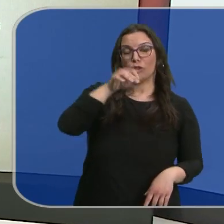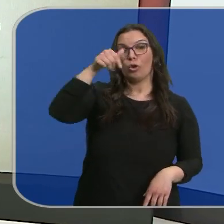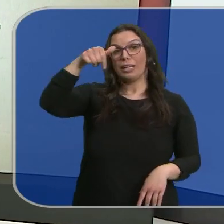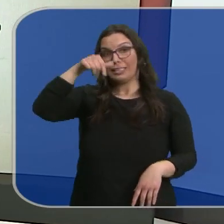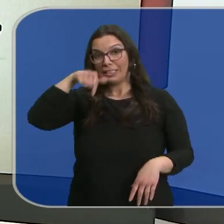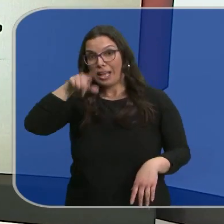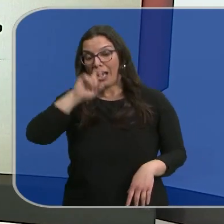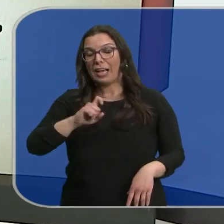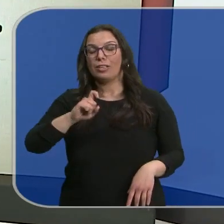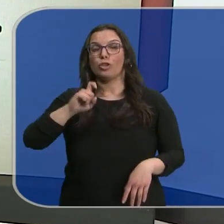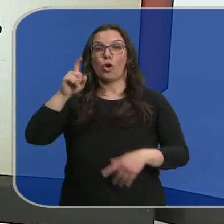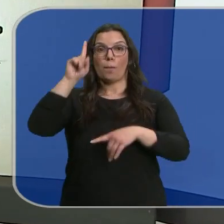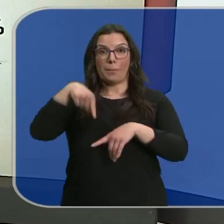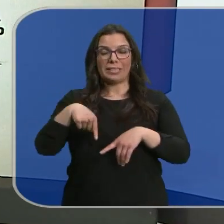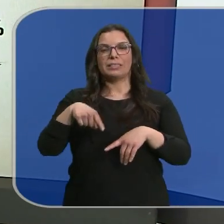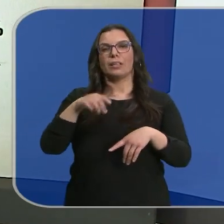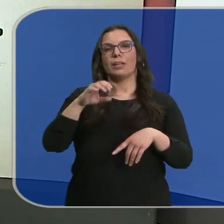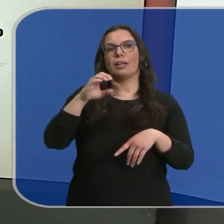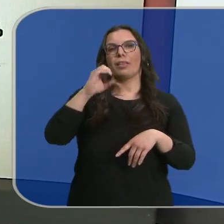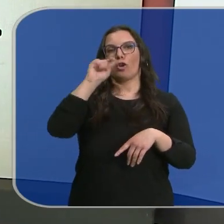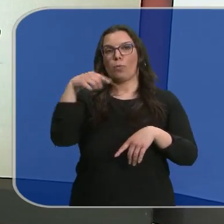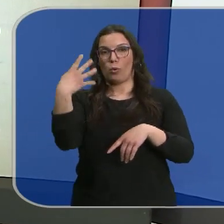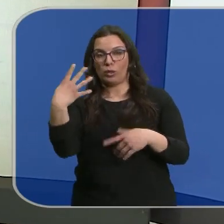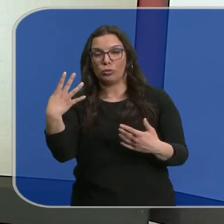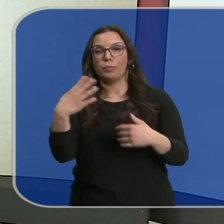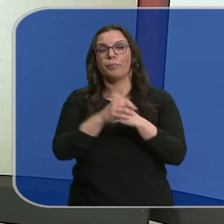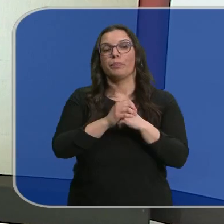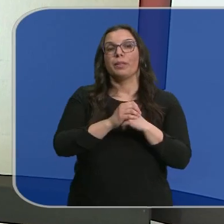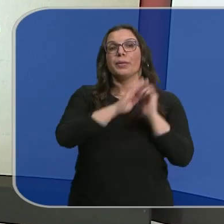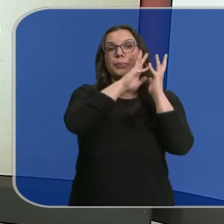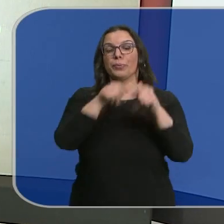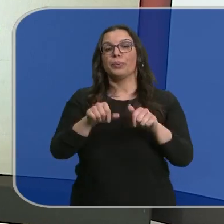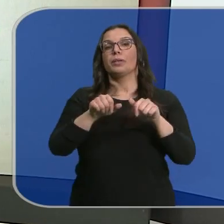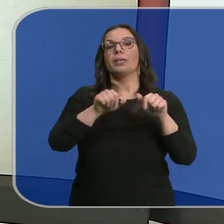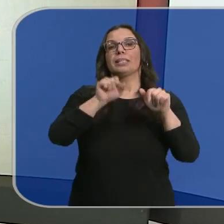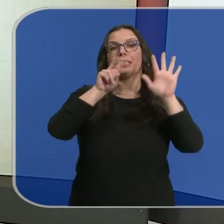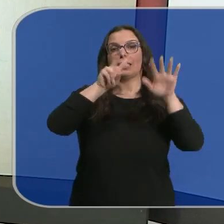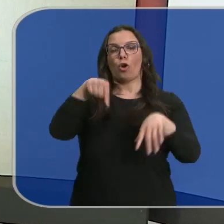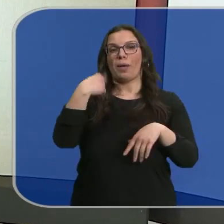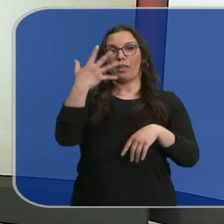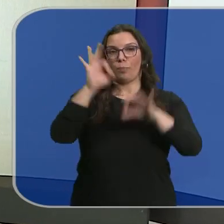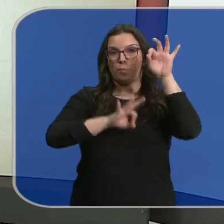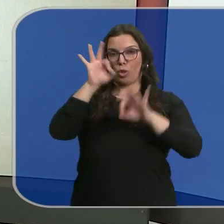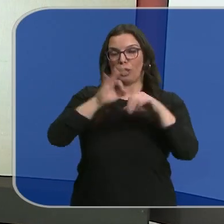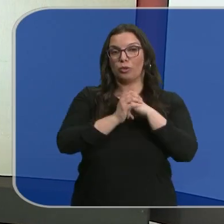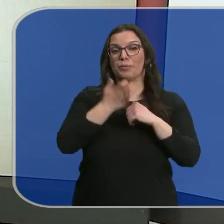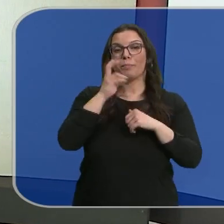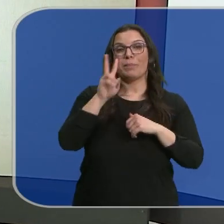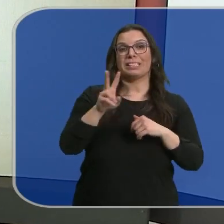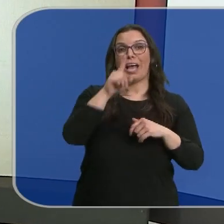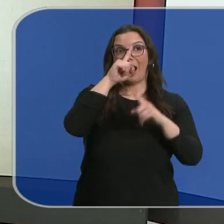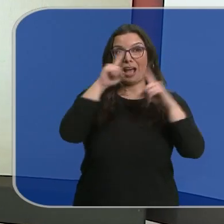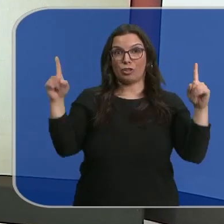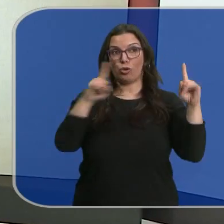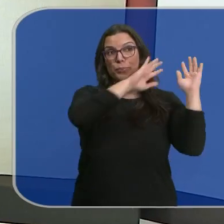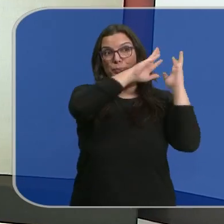sido solo de cuatro décimas. La inflación subyacente cae una décima, al 7,5%. Si miramos el acumulado del último